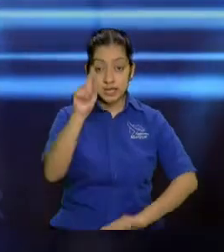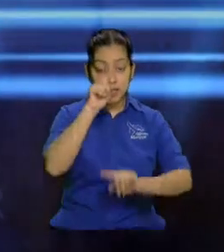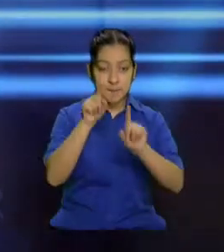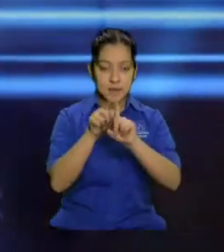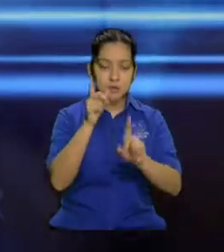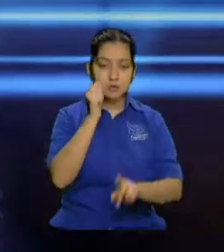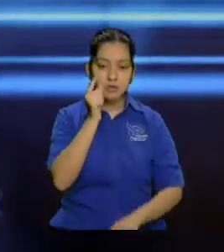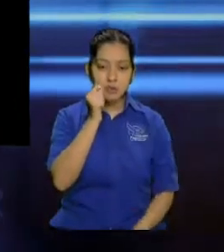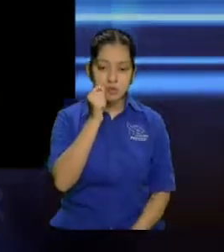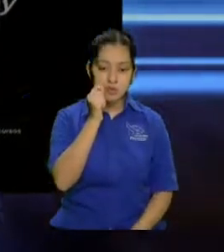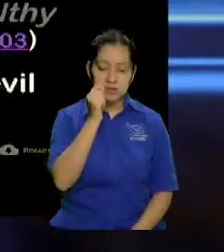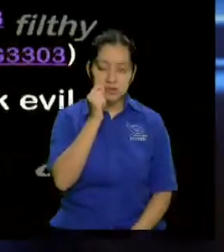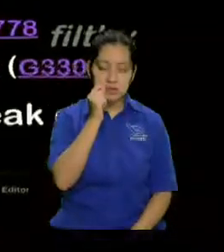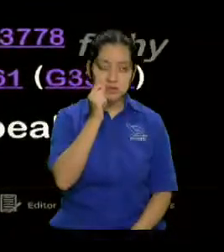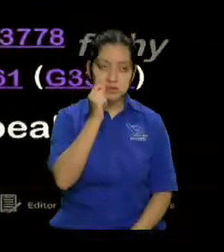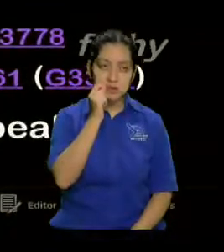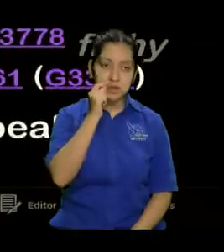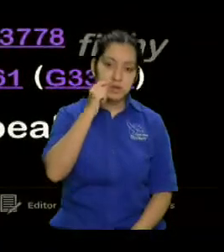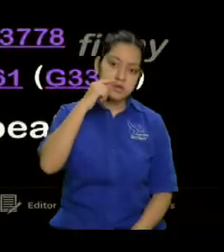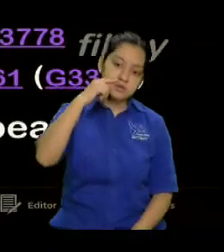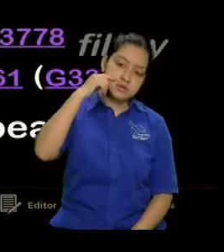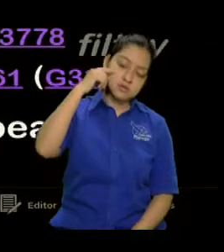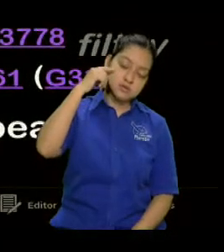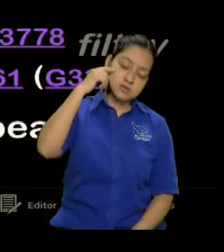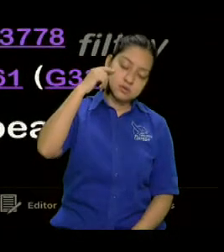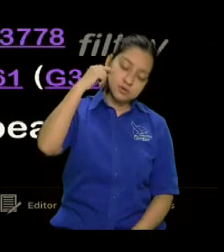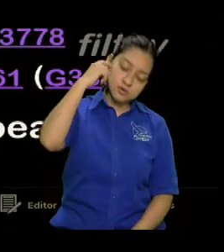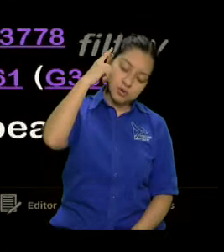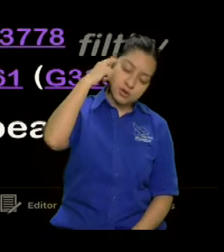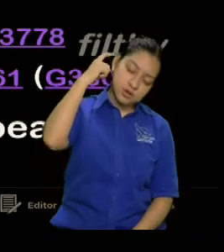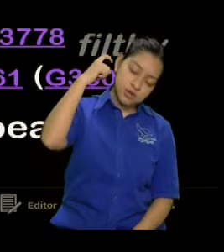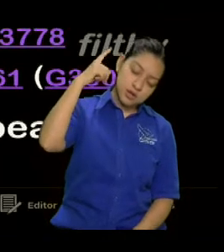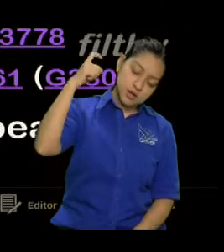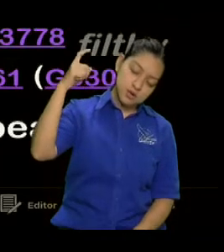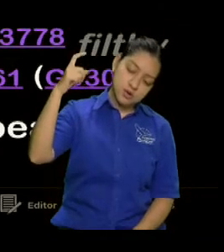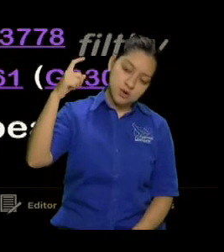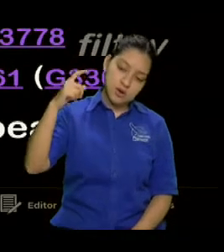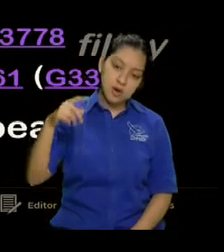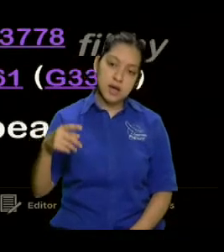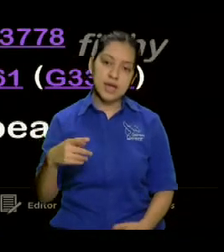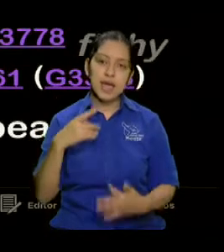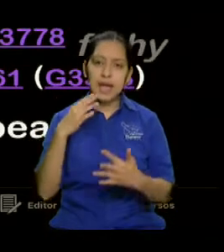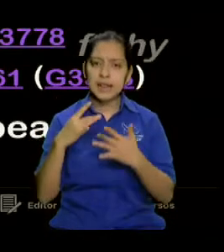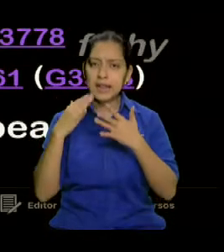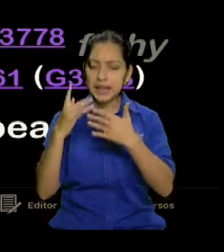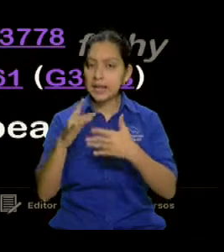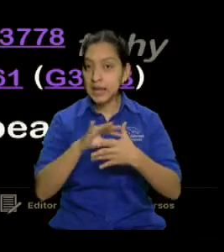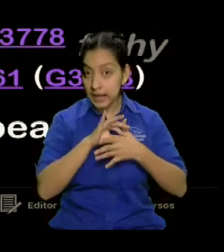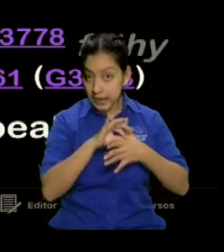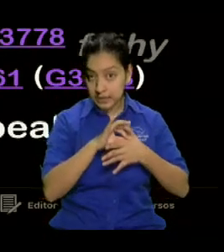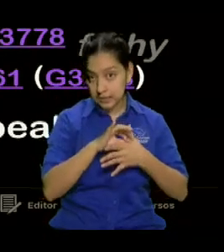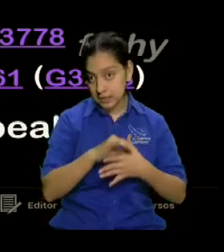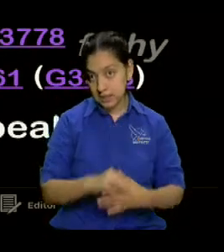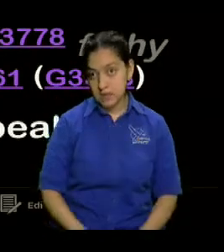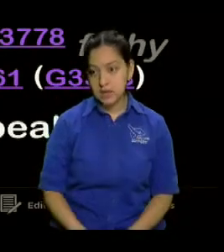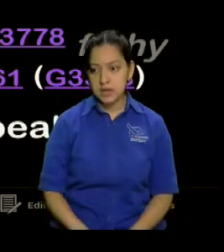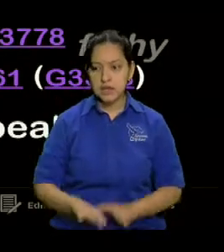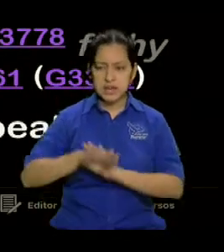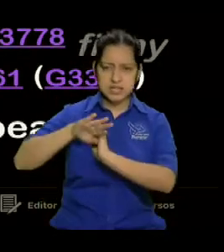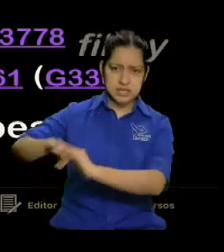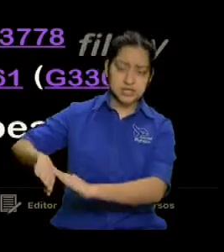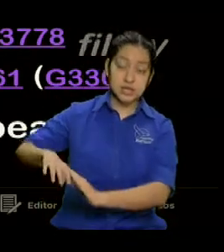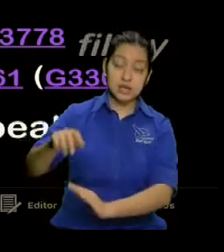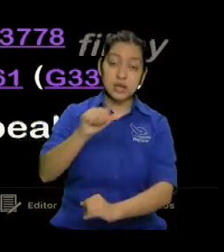soñando mancían la carne. Eso es lo que primero hacen, mancían la carne. Entonces, rechazan la autoridad. Una vez que rechazan la autoridad,